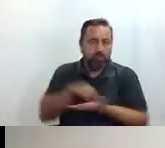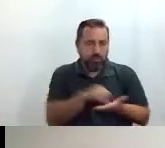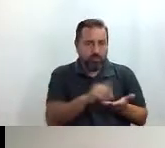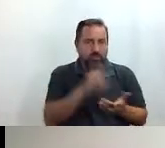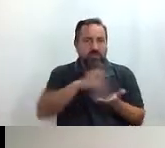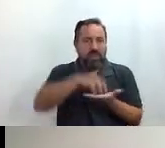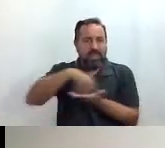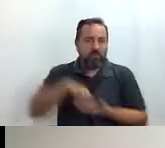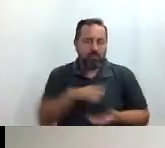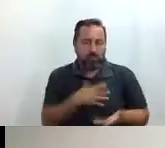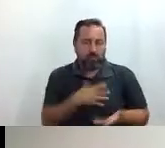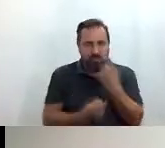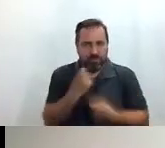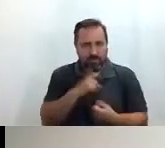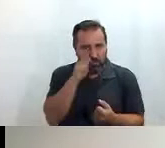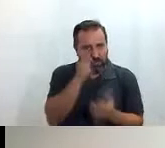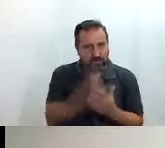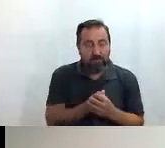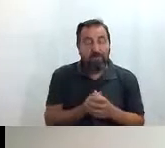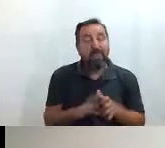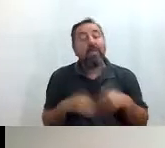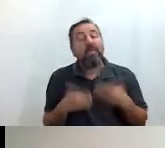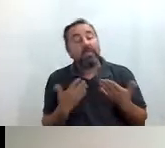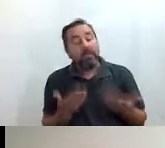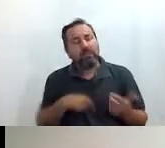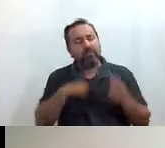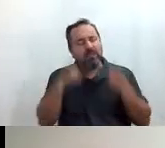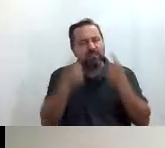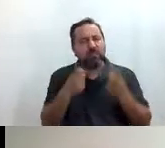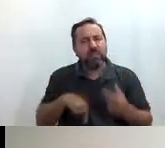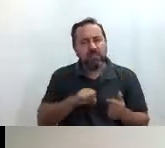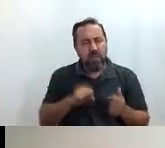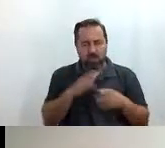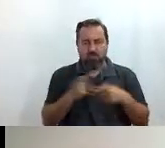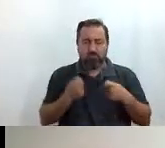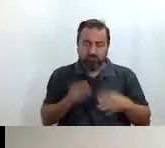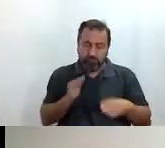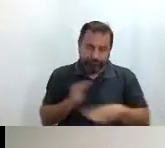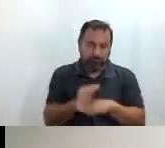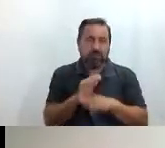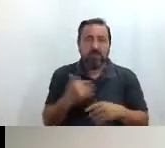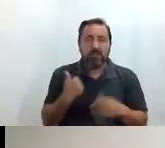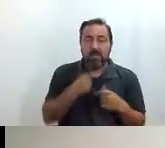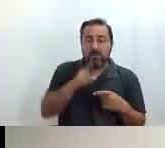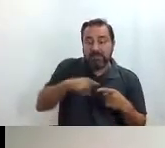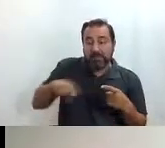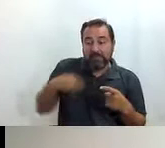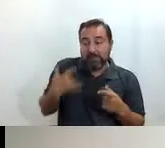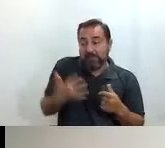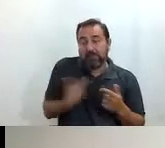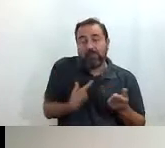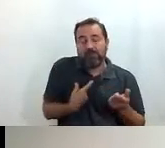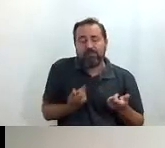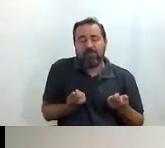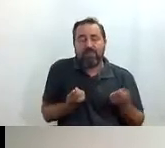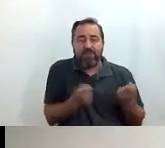de kioscos lo que sí hemos hecho el gran esfuerzo inversor este año porque llevamos varios meses cerrados y ha supuesto un esfuerzo